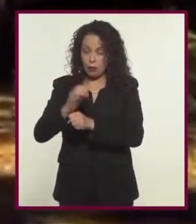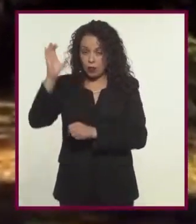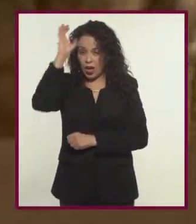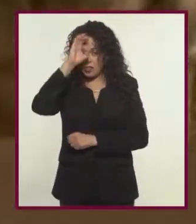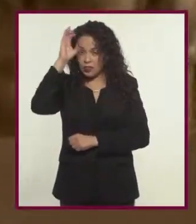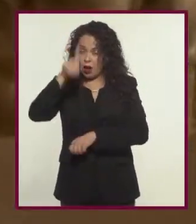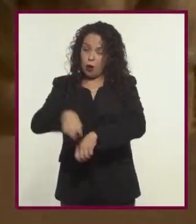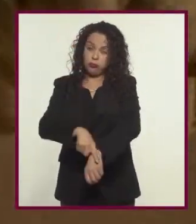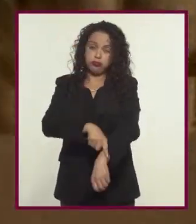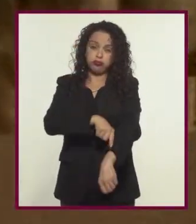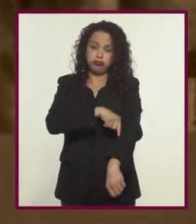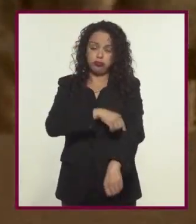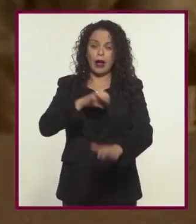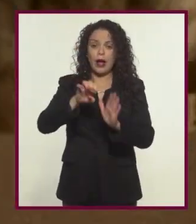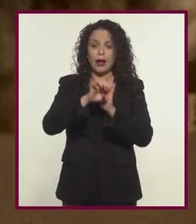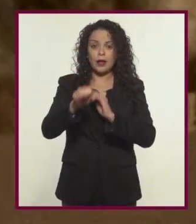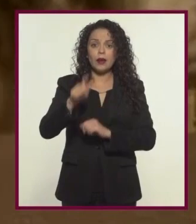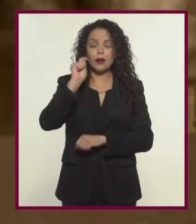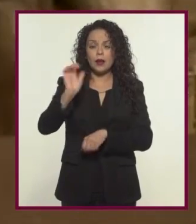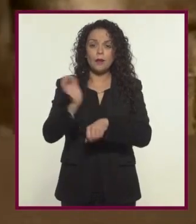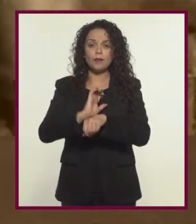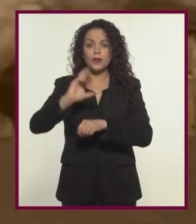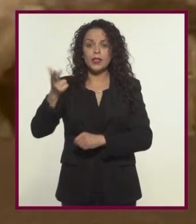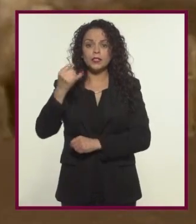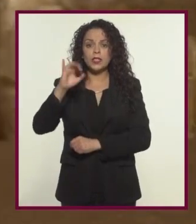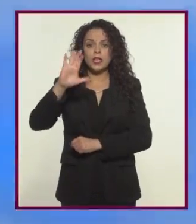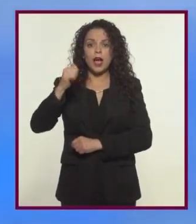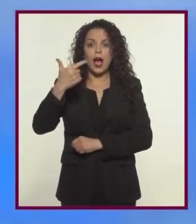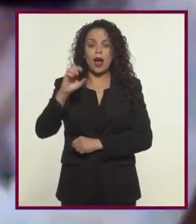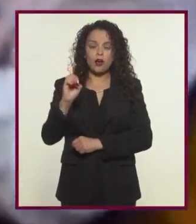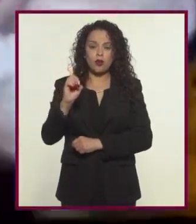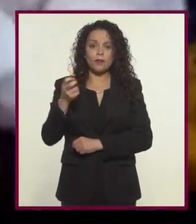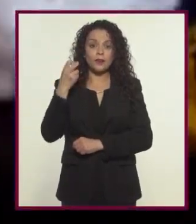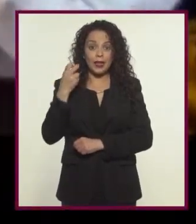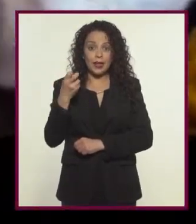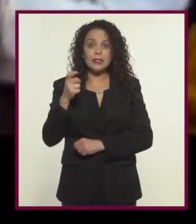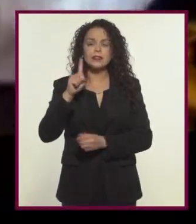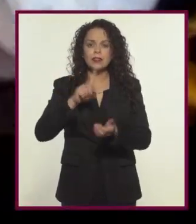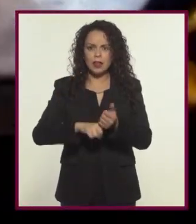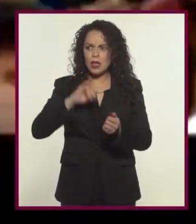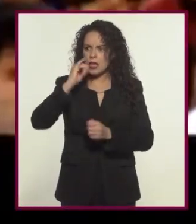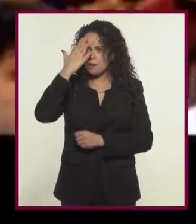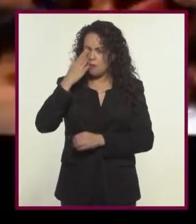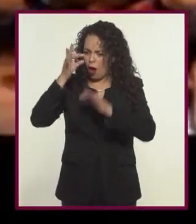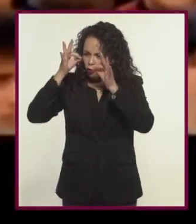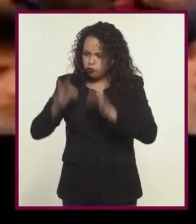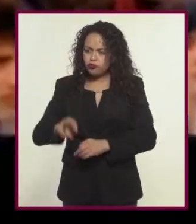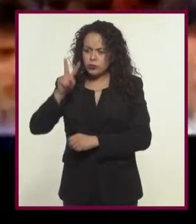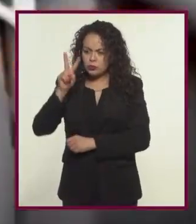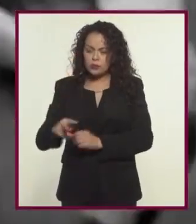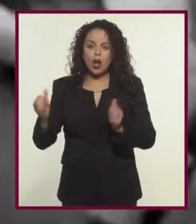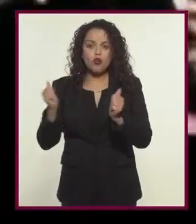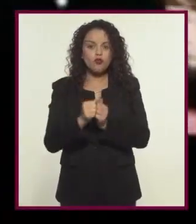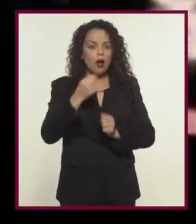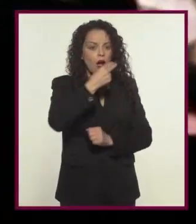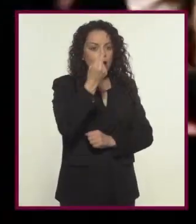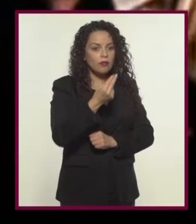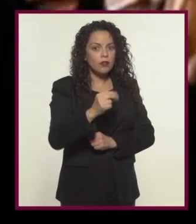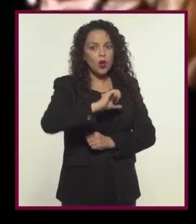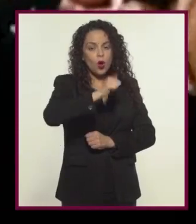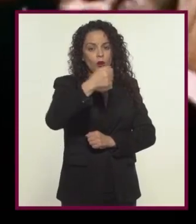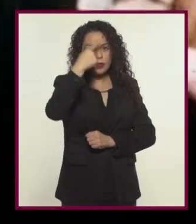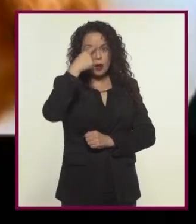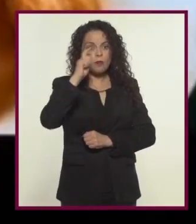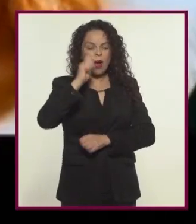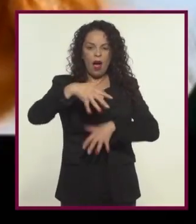científica Otro ejemplo de este tipo de documental es la película Chicago 10 que mezcla imágenes de archivos reales con imágenes